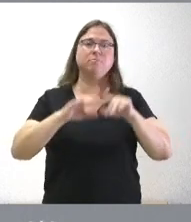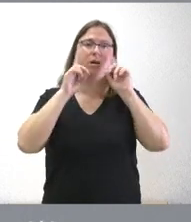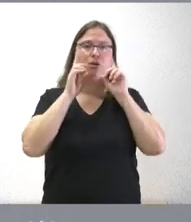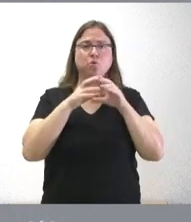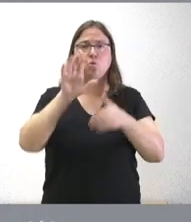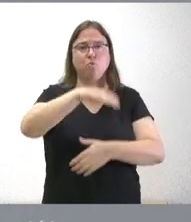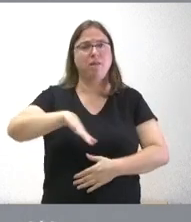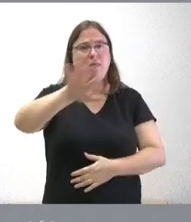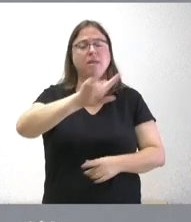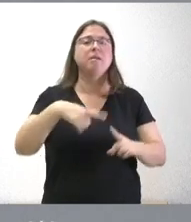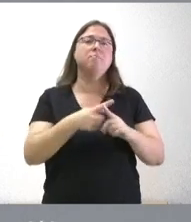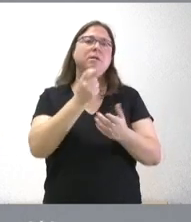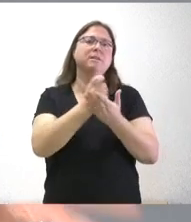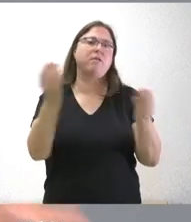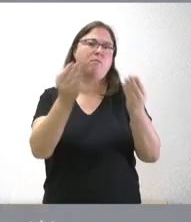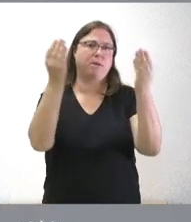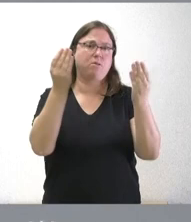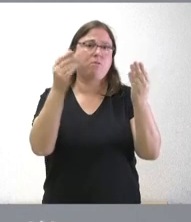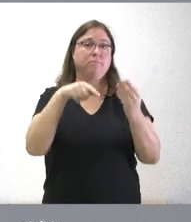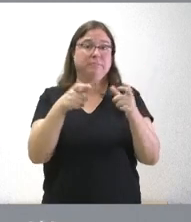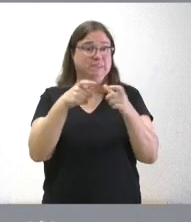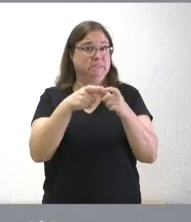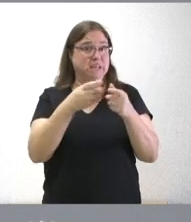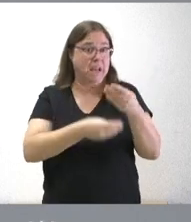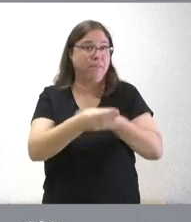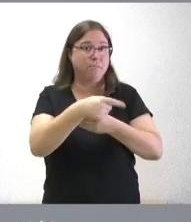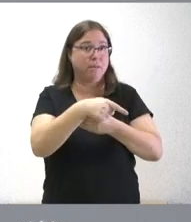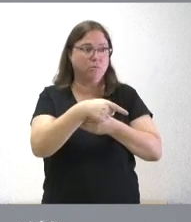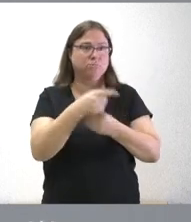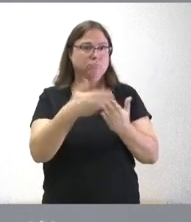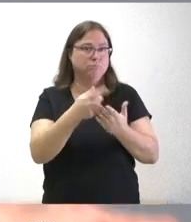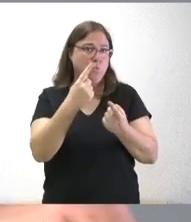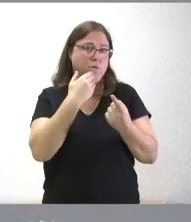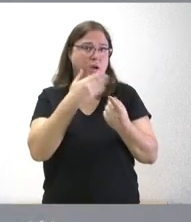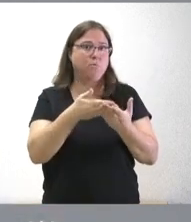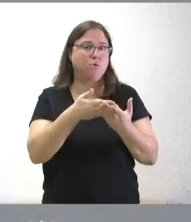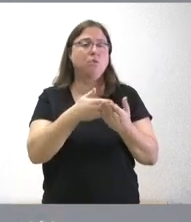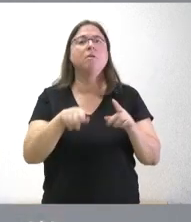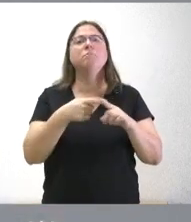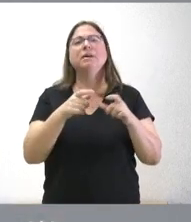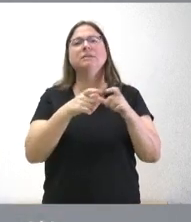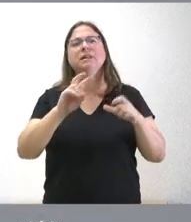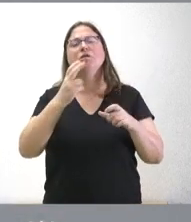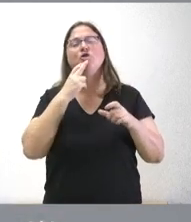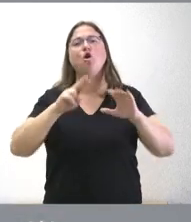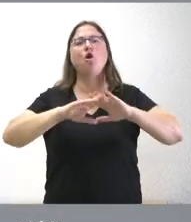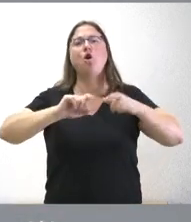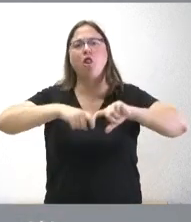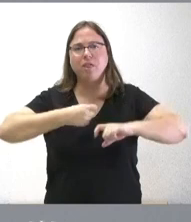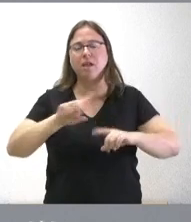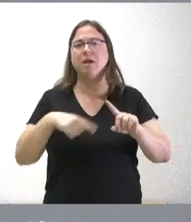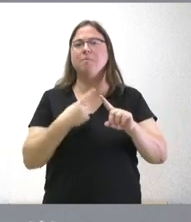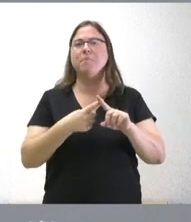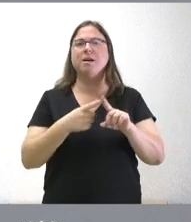autónoma y hemos mejorado prestaciones este cheque nacimiento es uno de ellos pero también no es el cheque concilio y también no es la